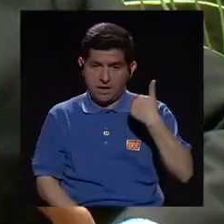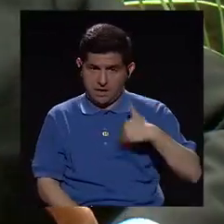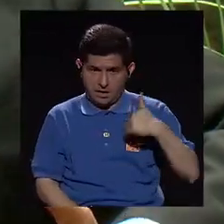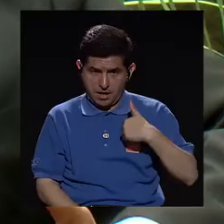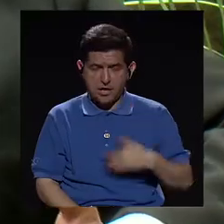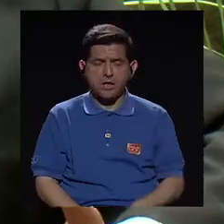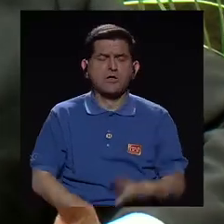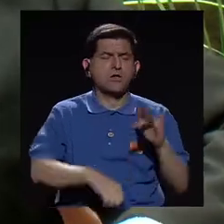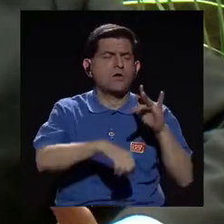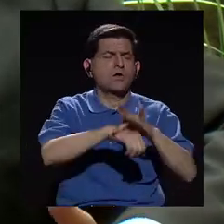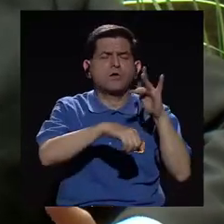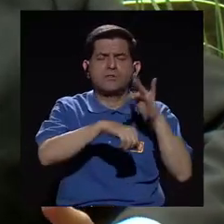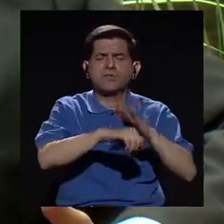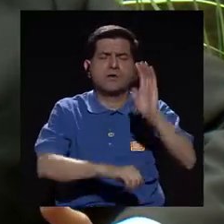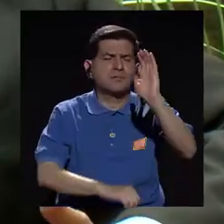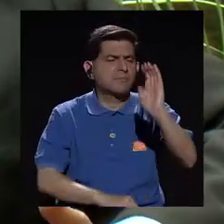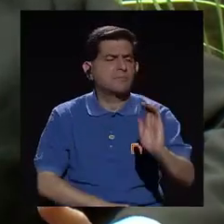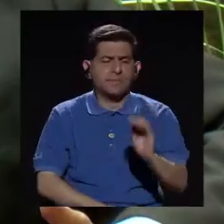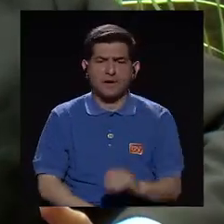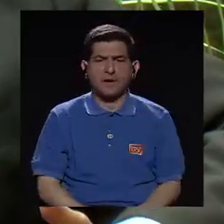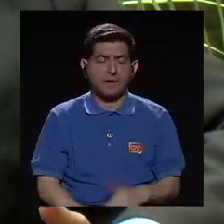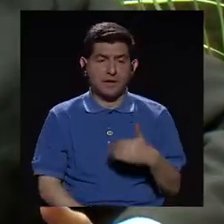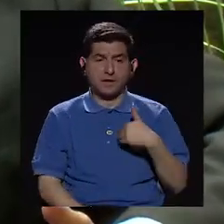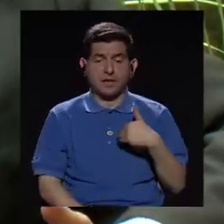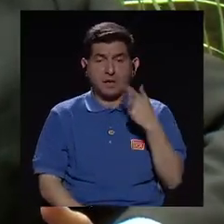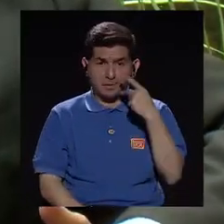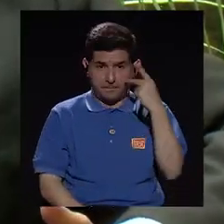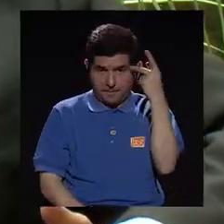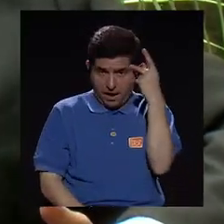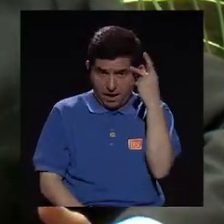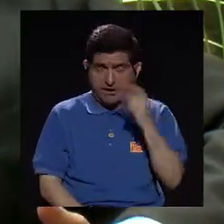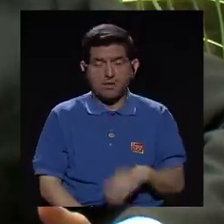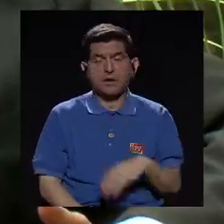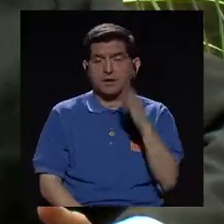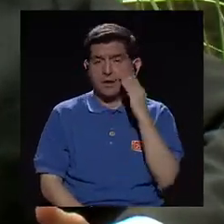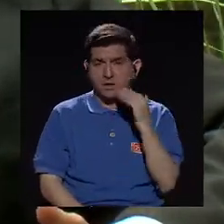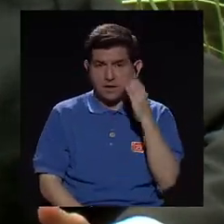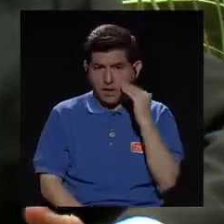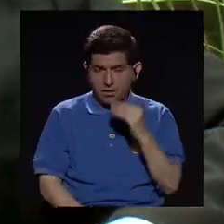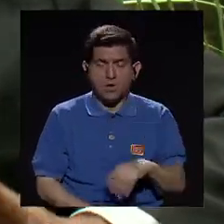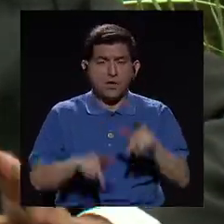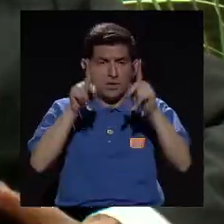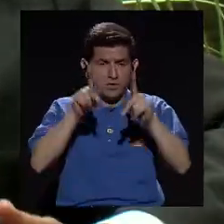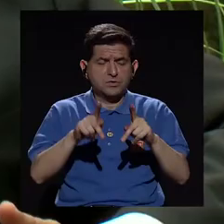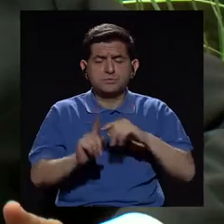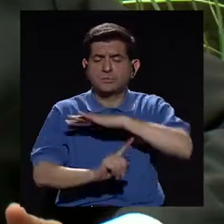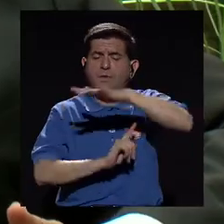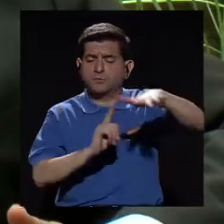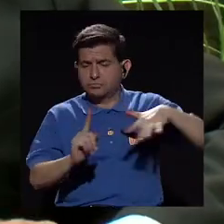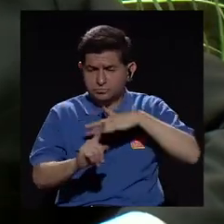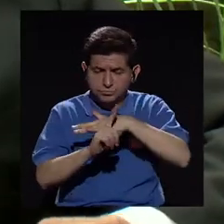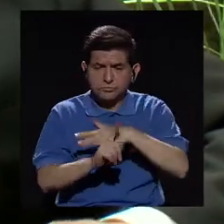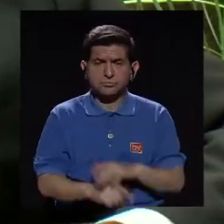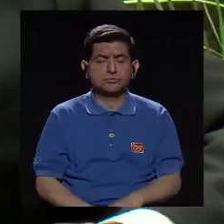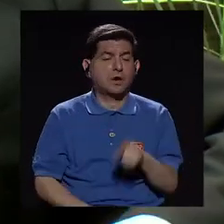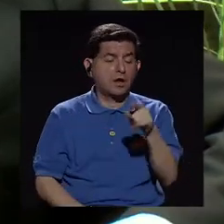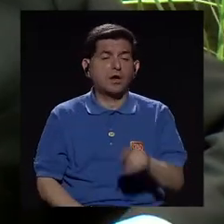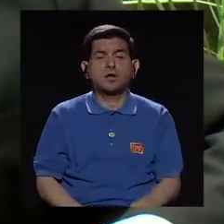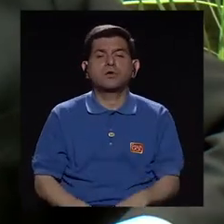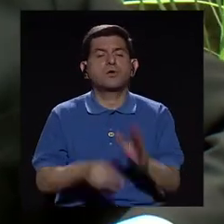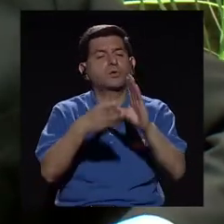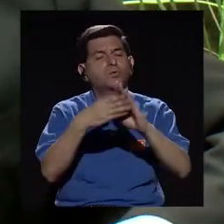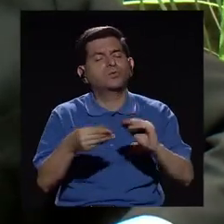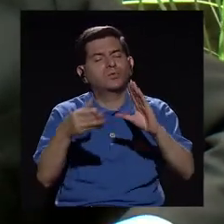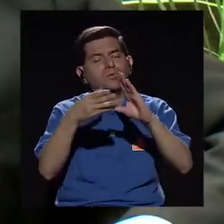niño, desde muy temprana infancia tiene padres, madres, abuelas, abuelos, personas que los rodean, que les